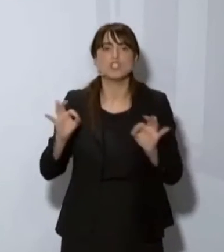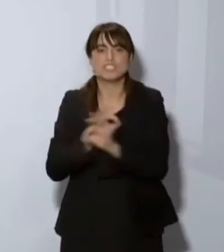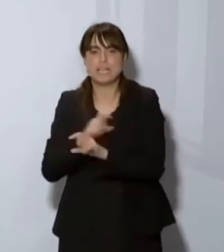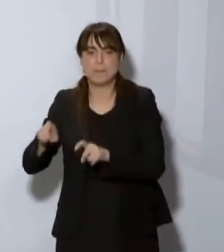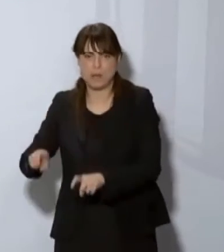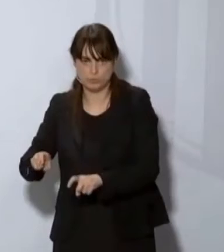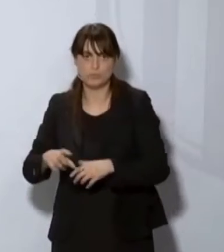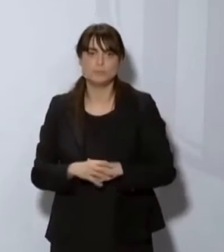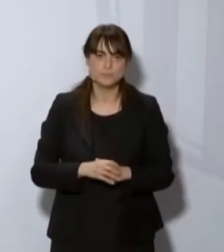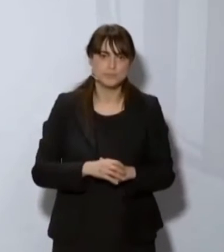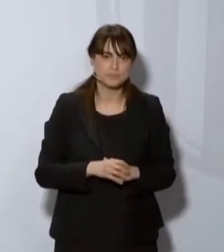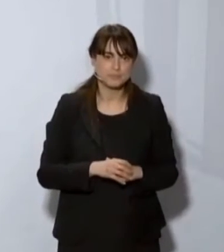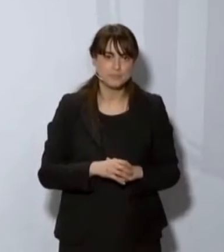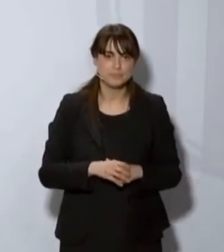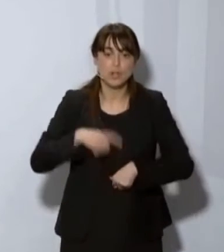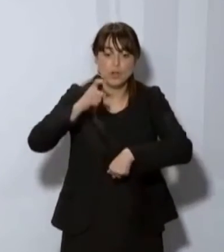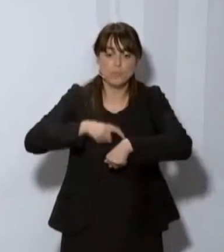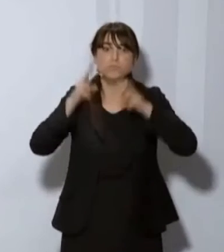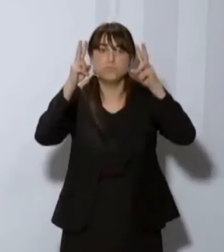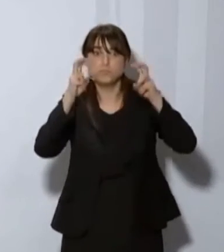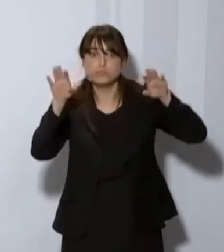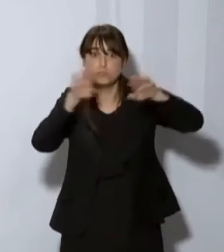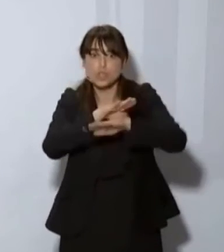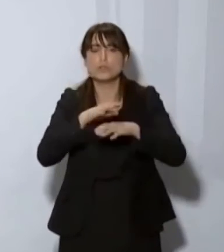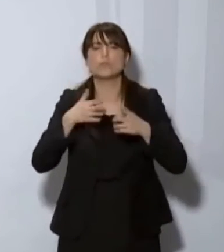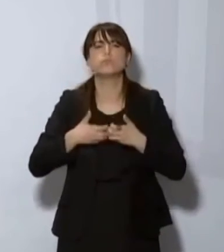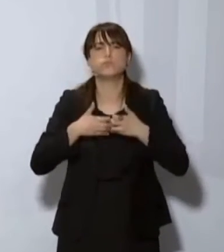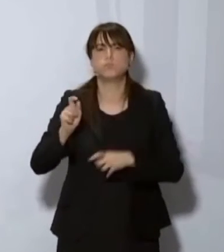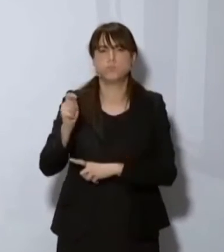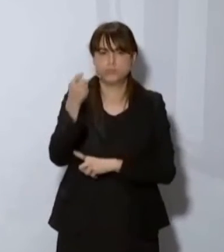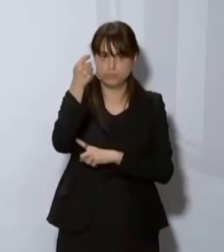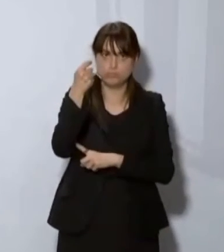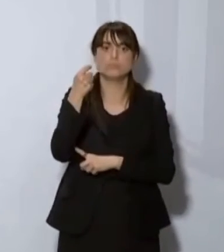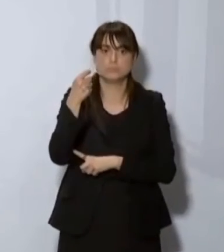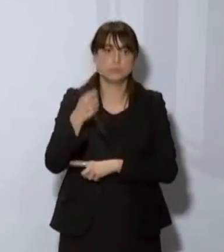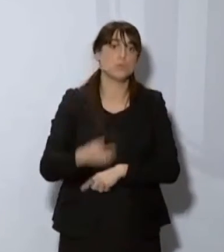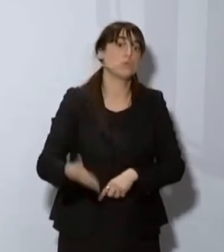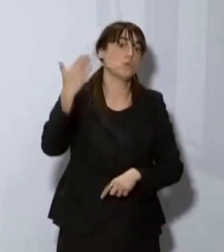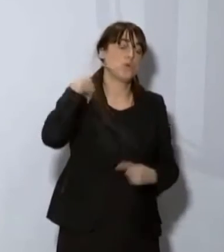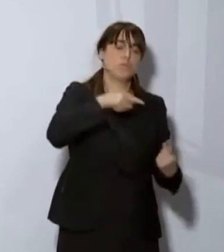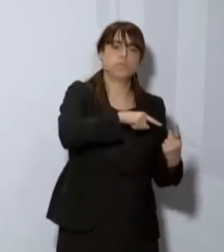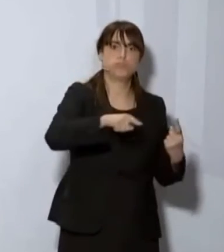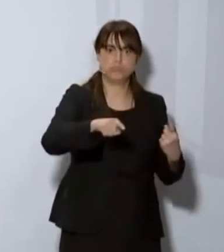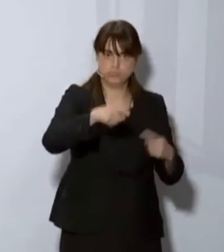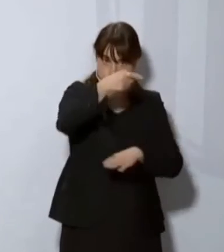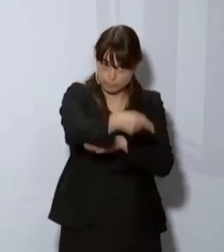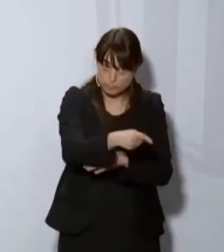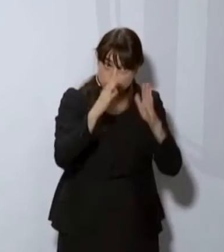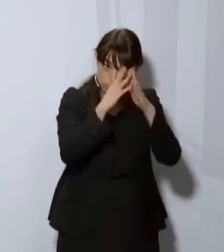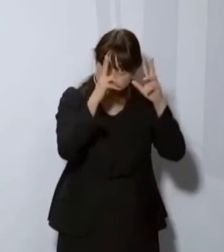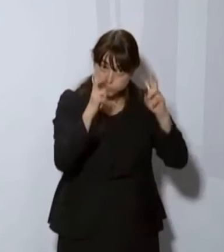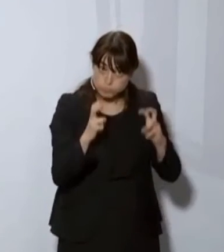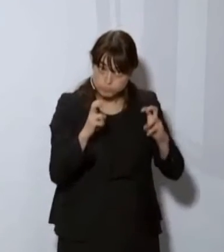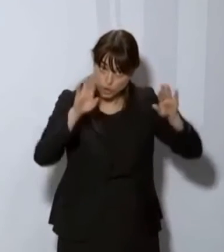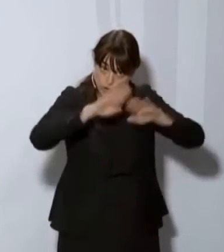sin dilación. El toque de queda ha funcionado. En el momento en el que se decidió aplicar, que esta fuera una de las medidas a